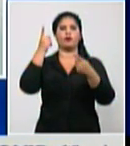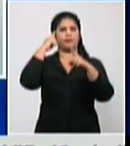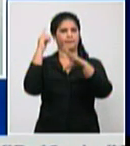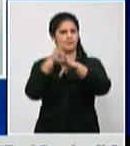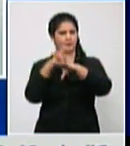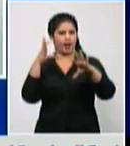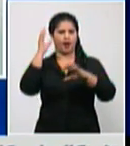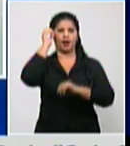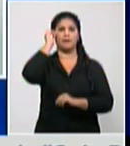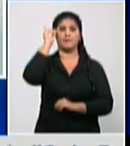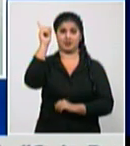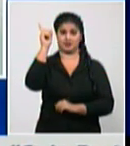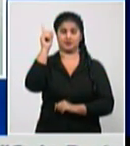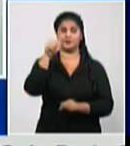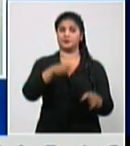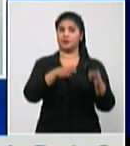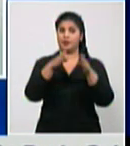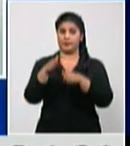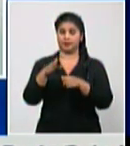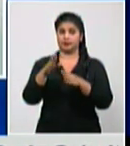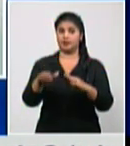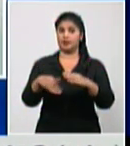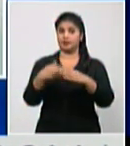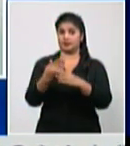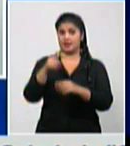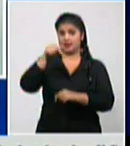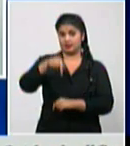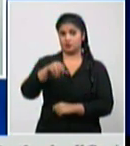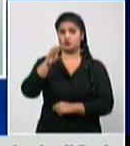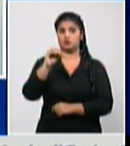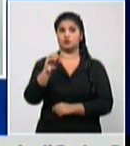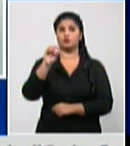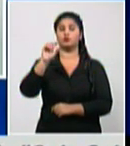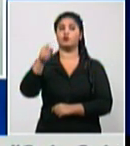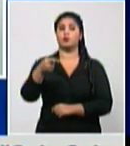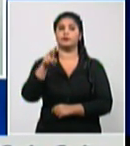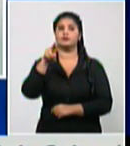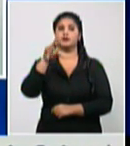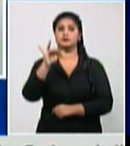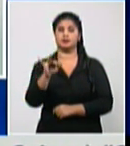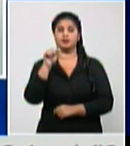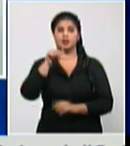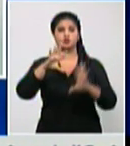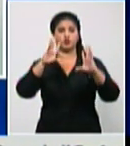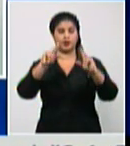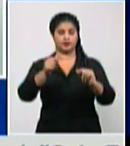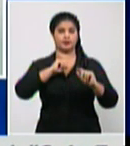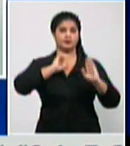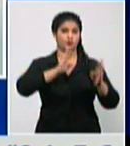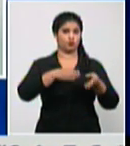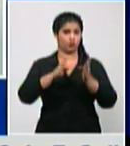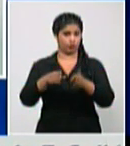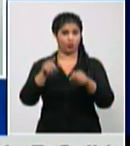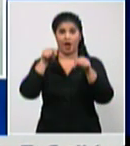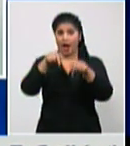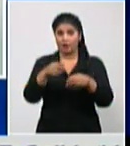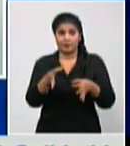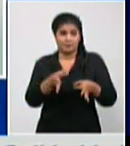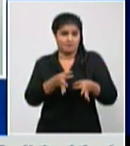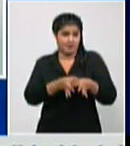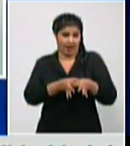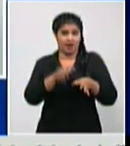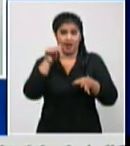,27 comparándola pudimos decir que es la más baja que hemos tenido en en